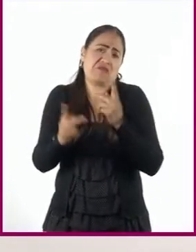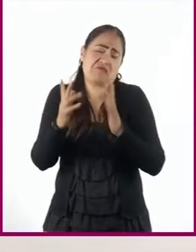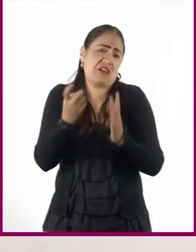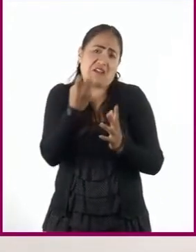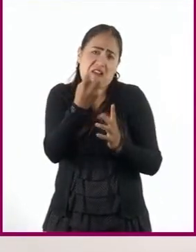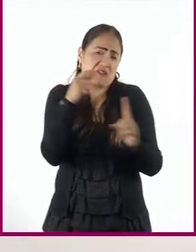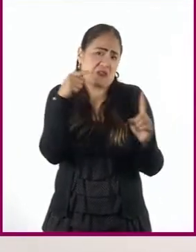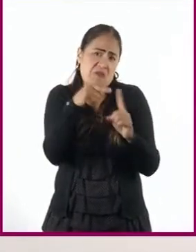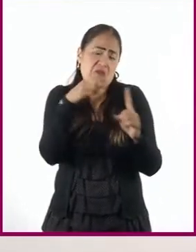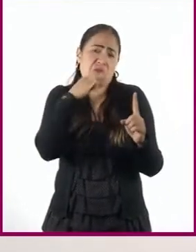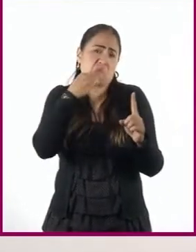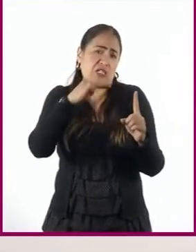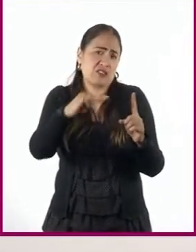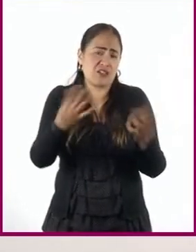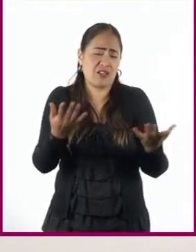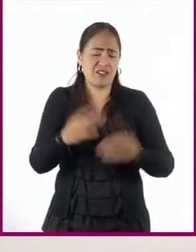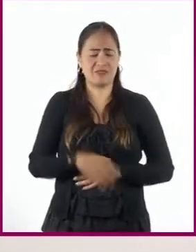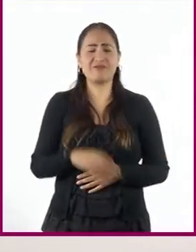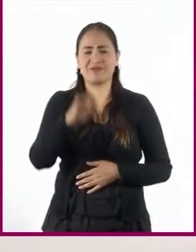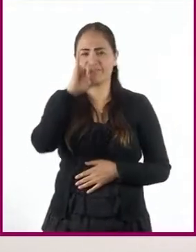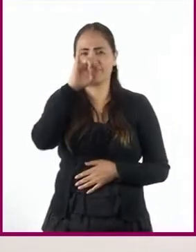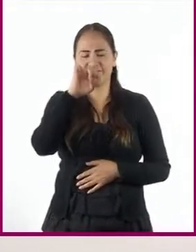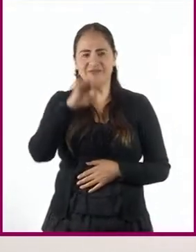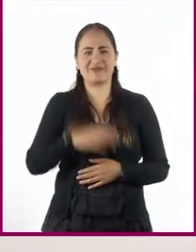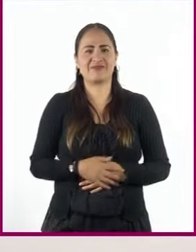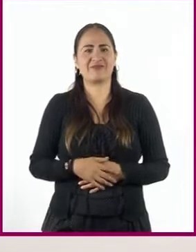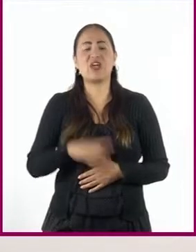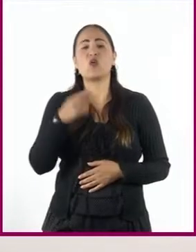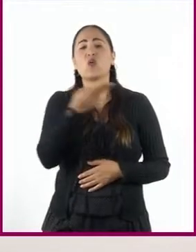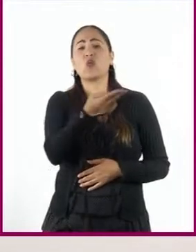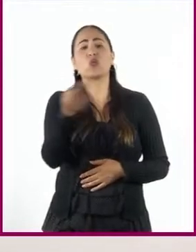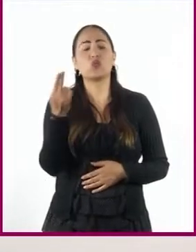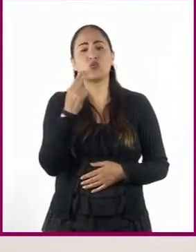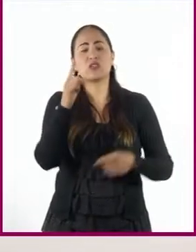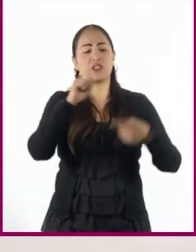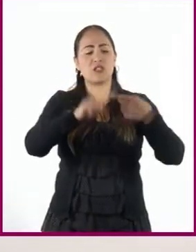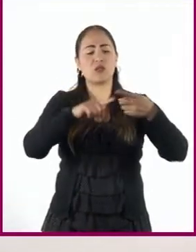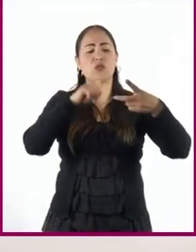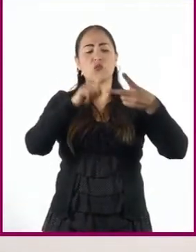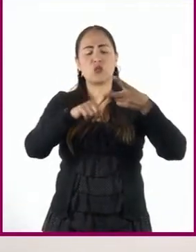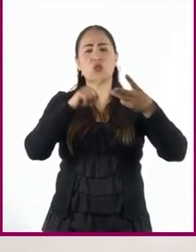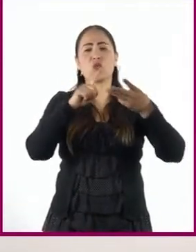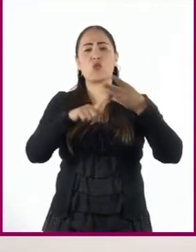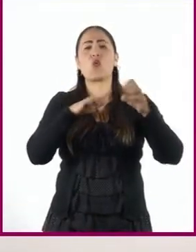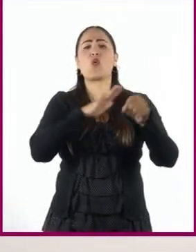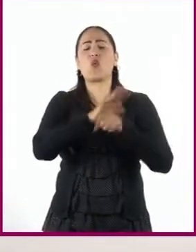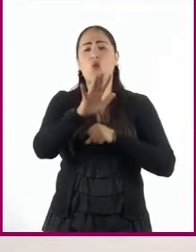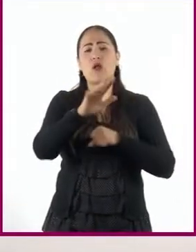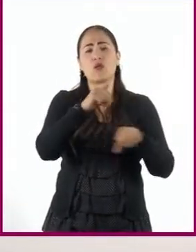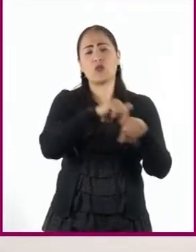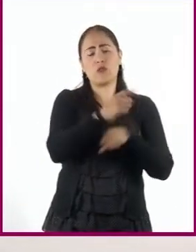Exactamente. Ahora, díganme, ¿qué opción elegirían para esta situación en particular?